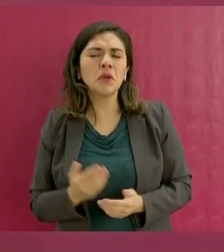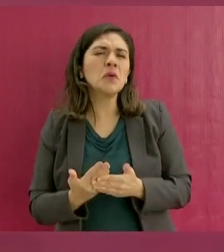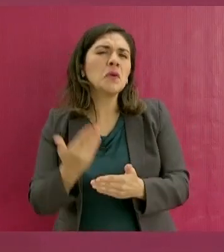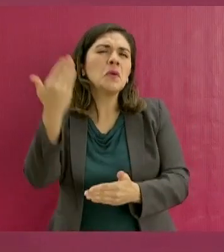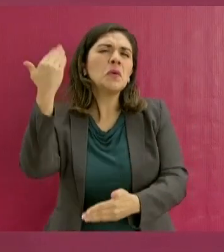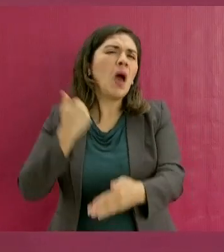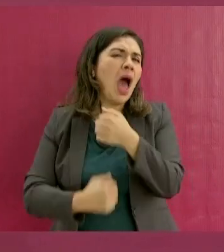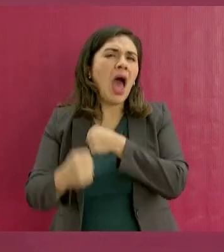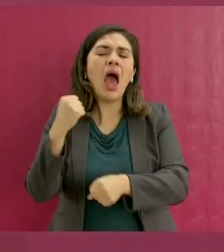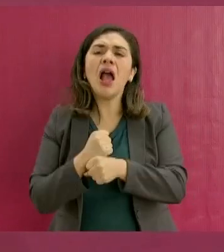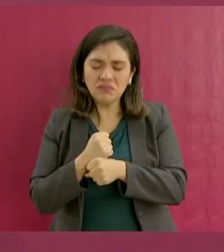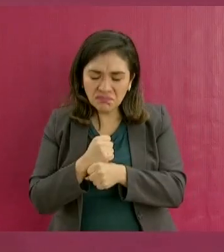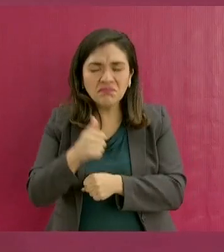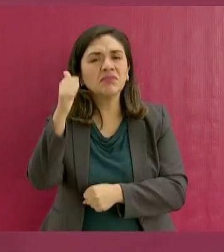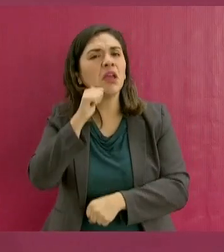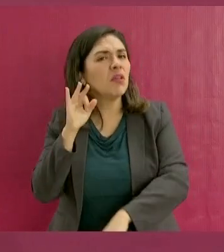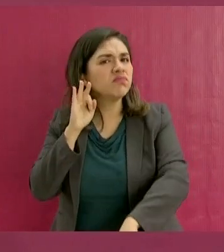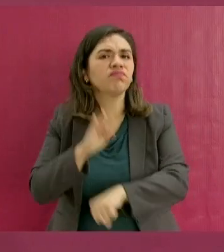años.